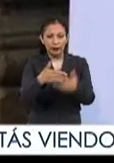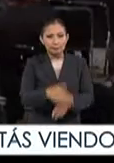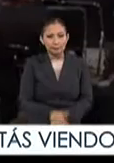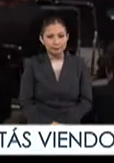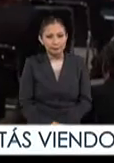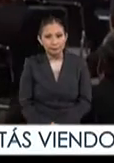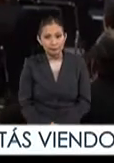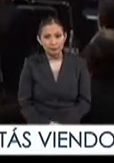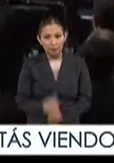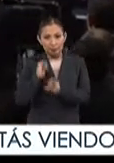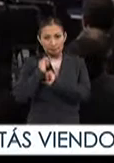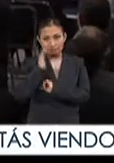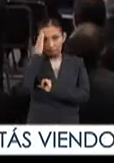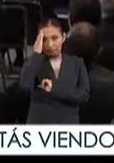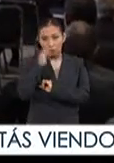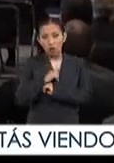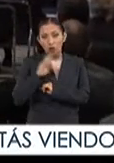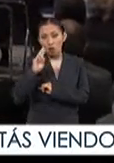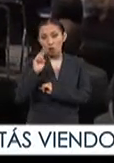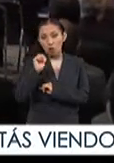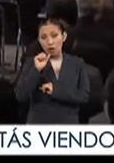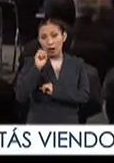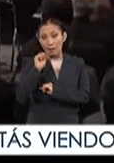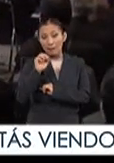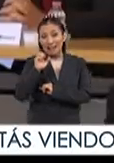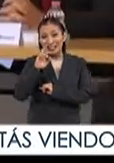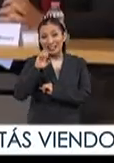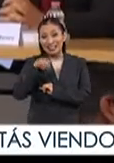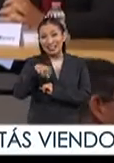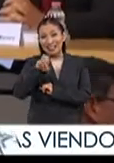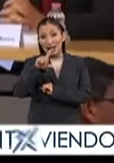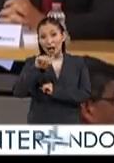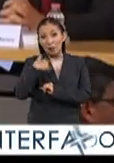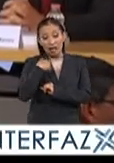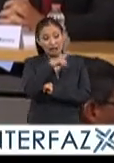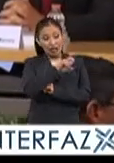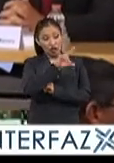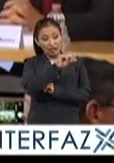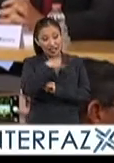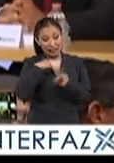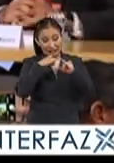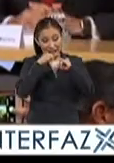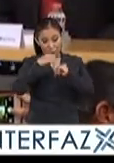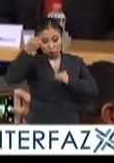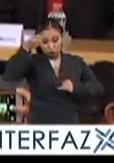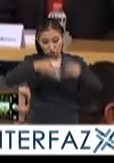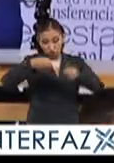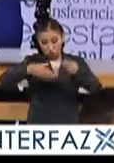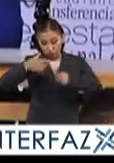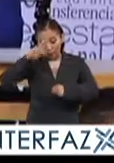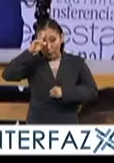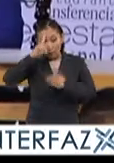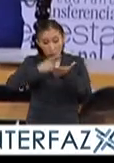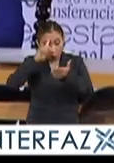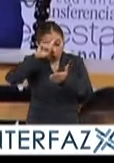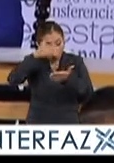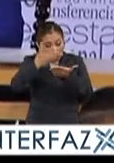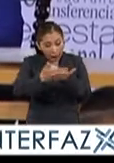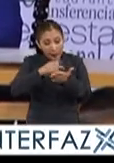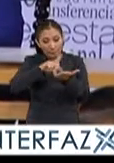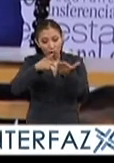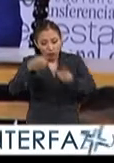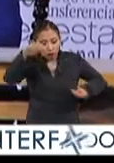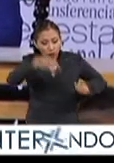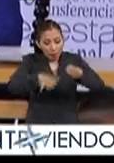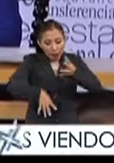El rector de la UNAM Enrique Graue señaló que más de 80 instituciones aportaron ideas propuestas y proyectos con el